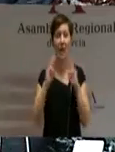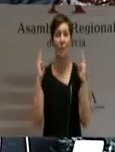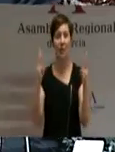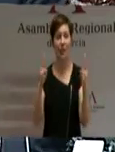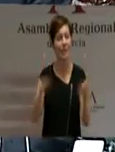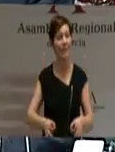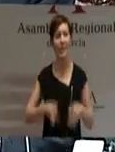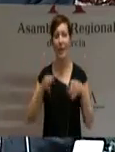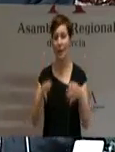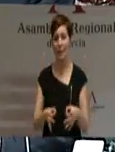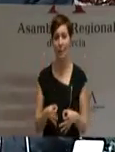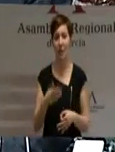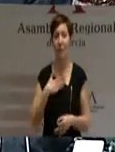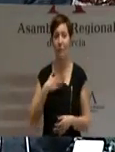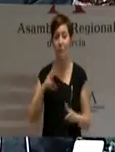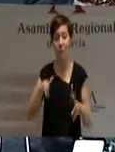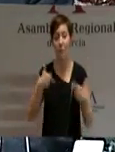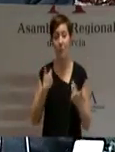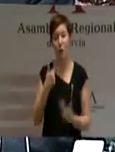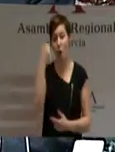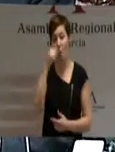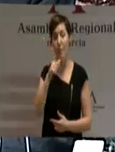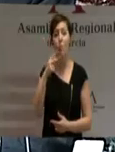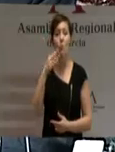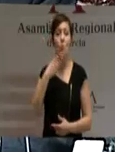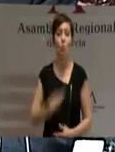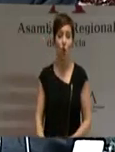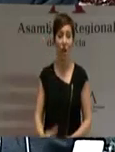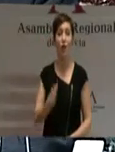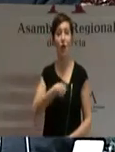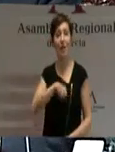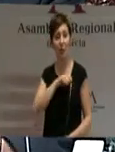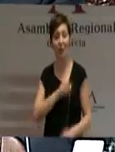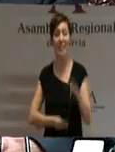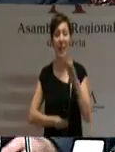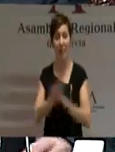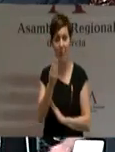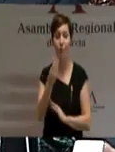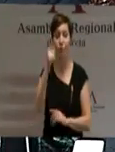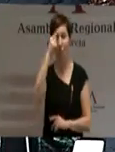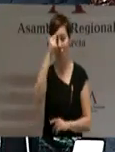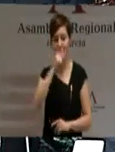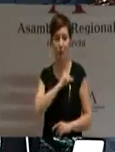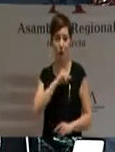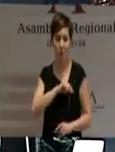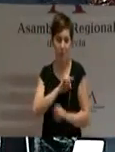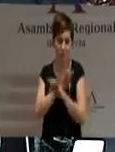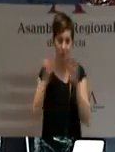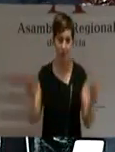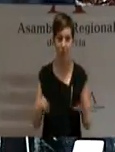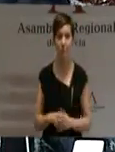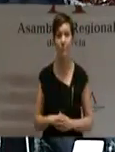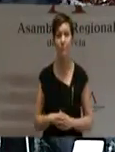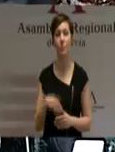Permítanme que me defina como un murciano español de nacimiento por sentimiento y por convicción. He intentado siempre en mi vida